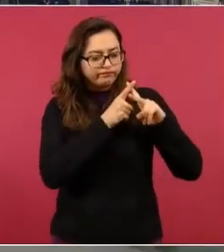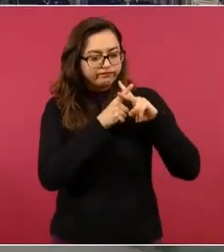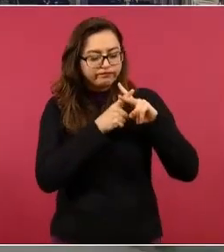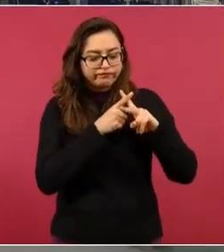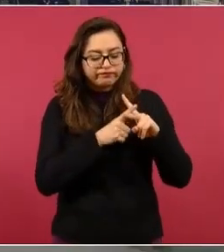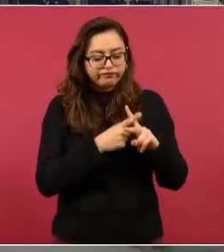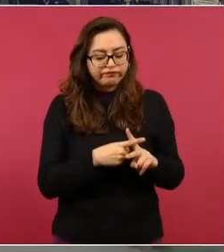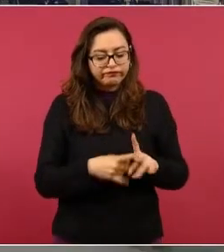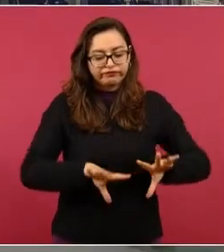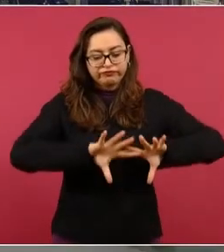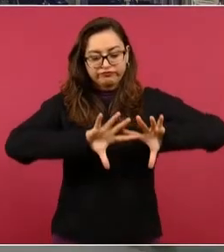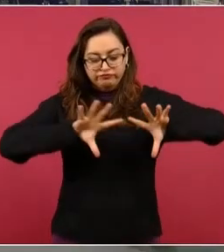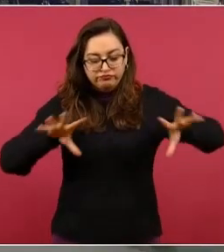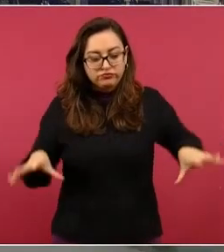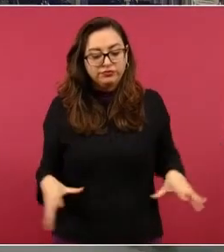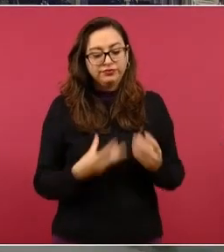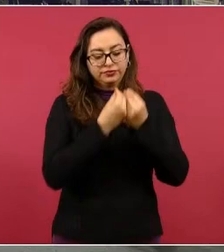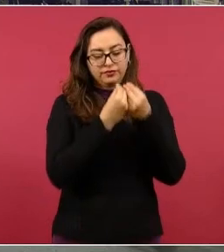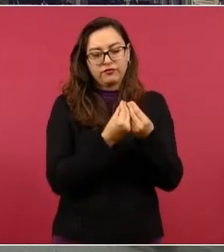de cuánto cuesta